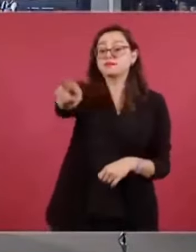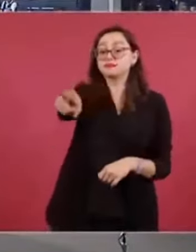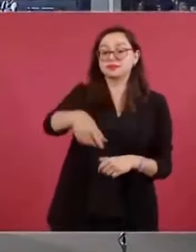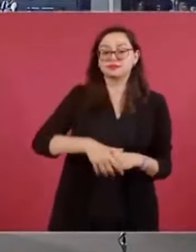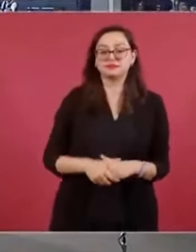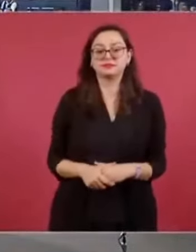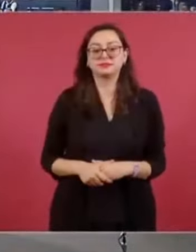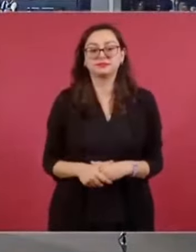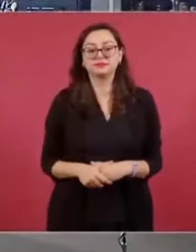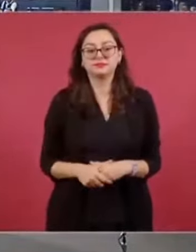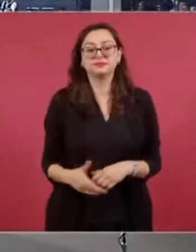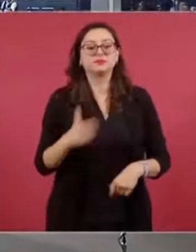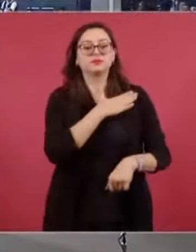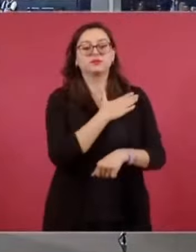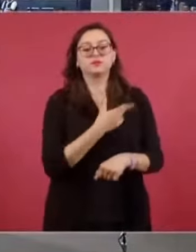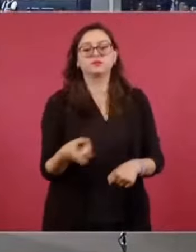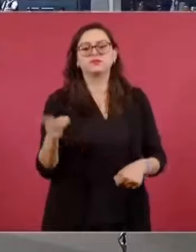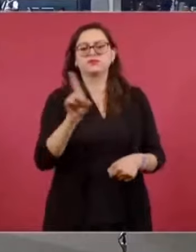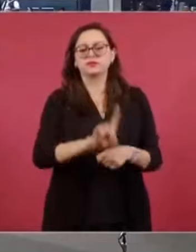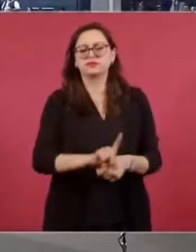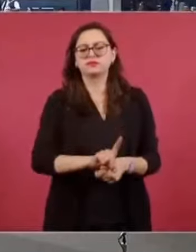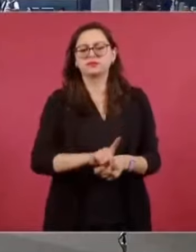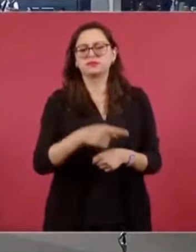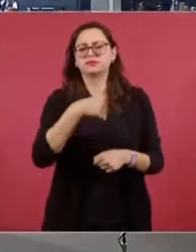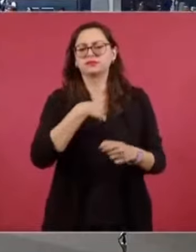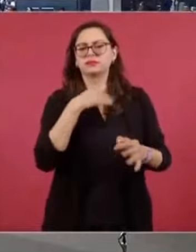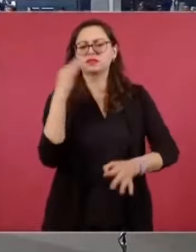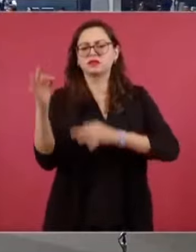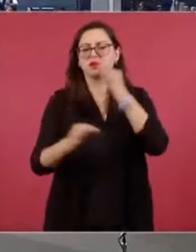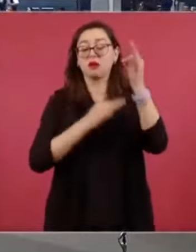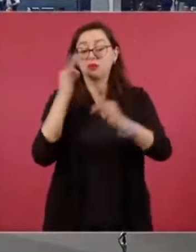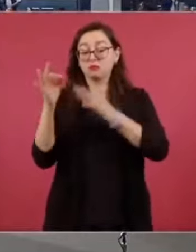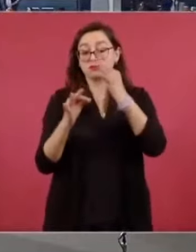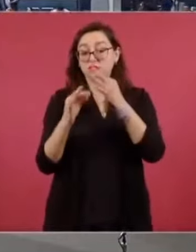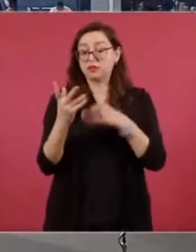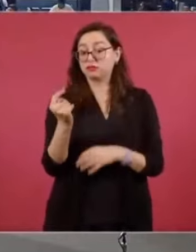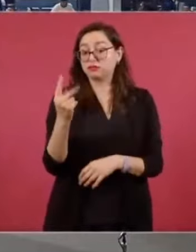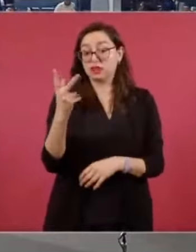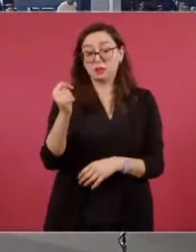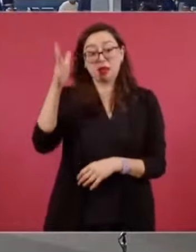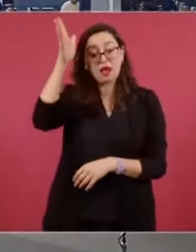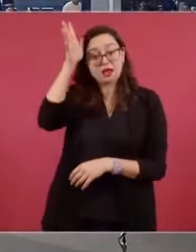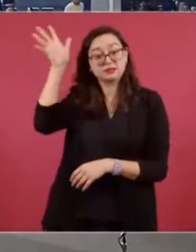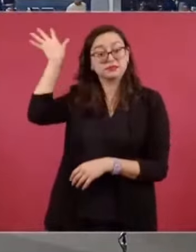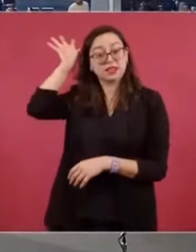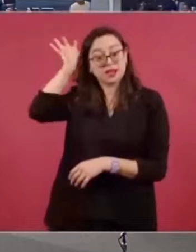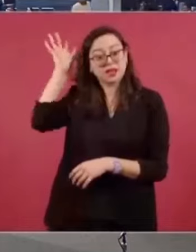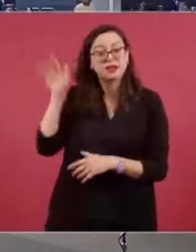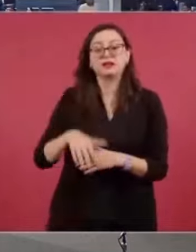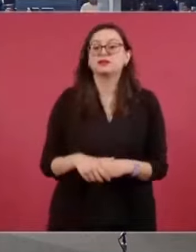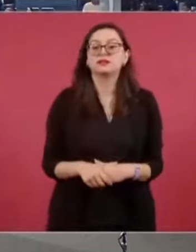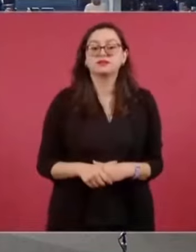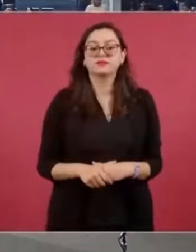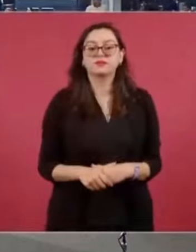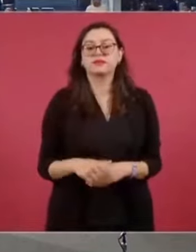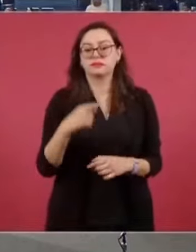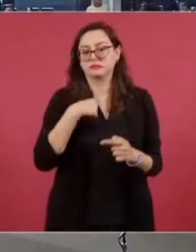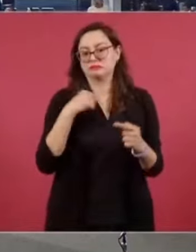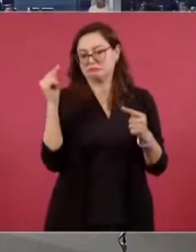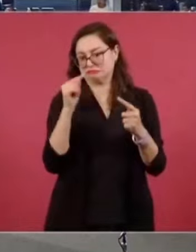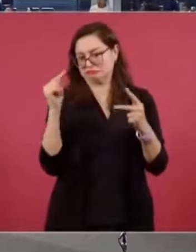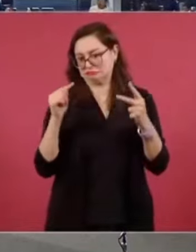Buenos días, ¿cómo estás? Soy Argelia Castell de Fuerza Informativa Azteca. Traigo varias cuestiones